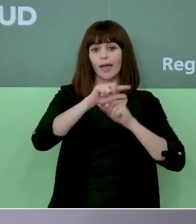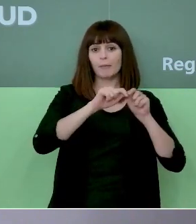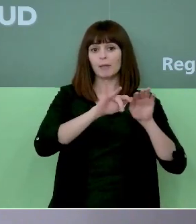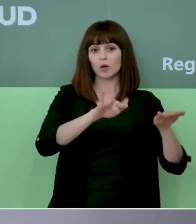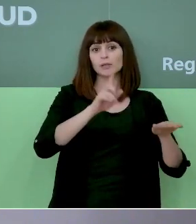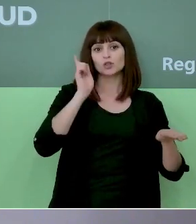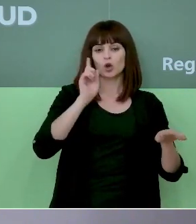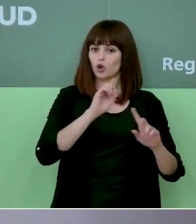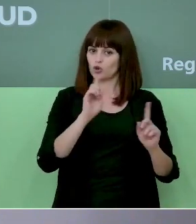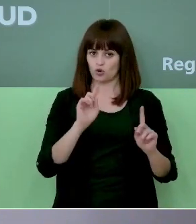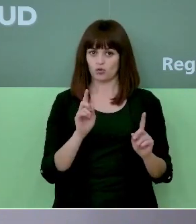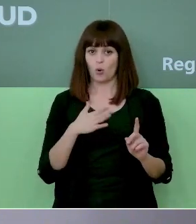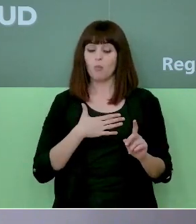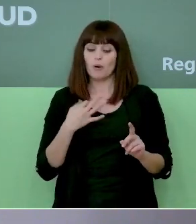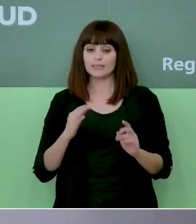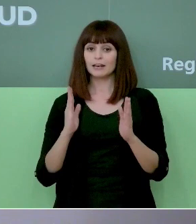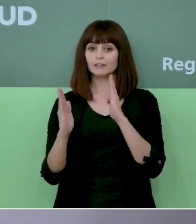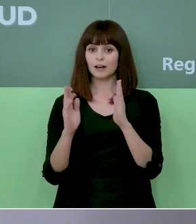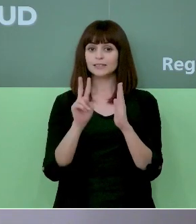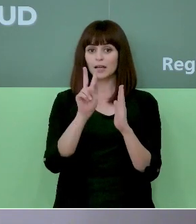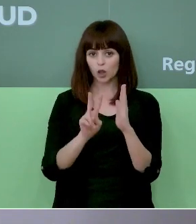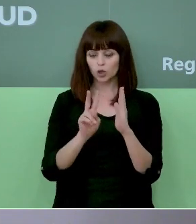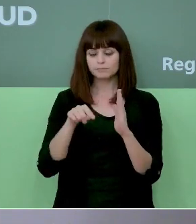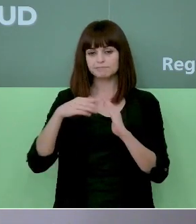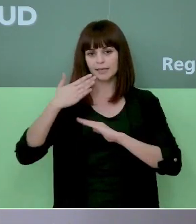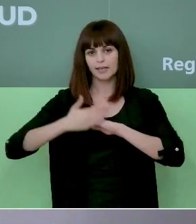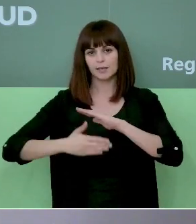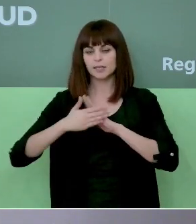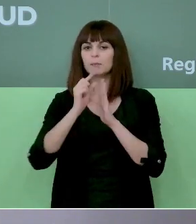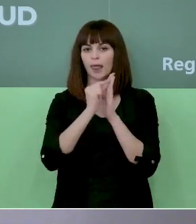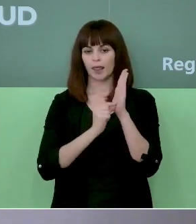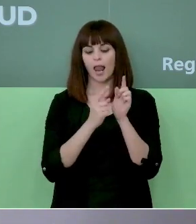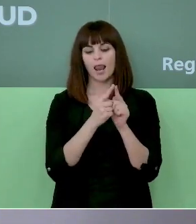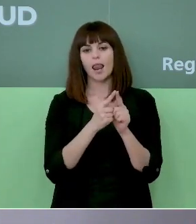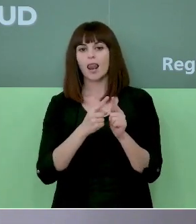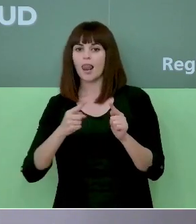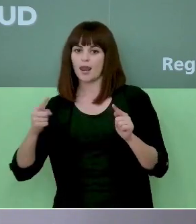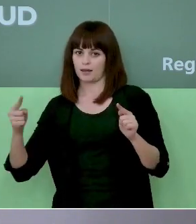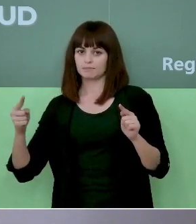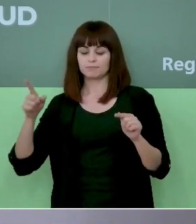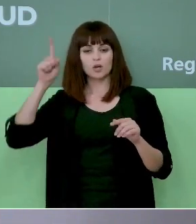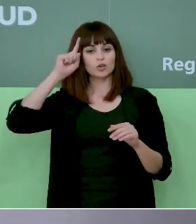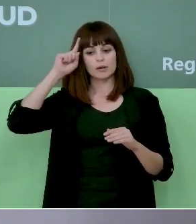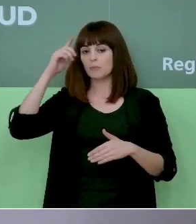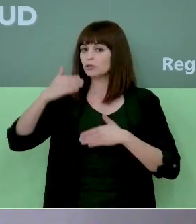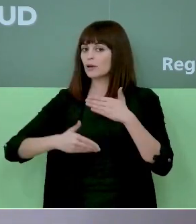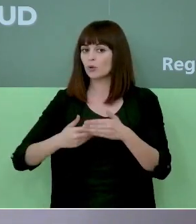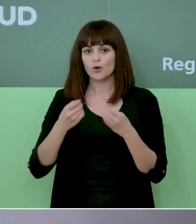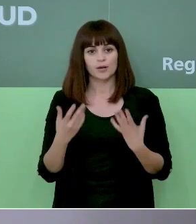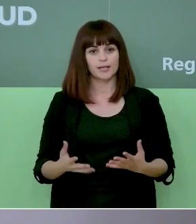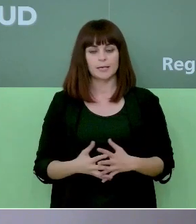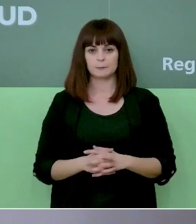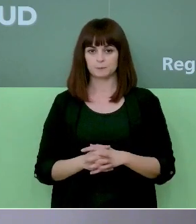Es muy posible que esa fase 2 nos limite las medidas durante mucho tiempo. No sabemos la evolución como va a ser.